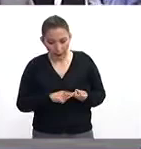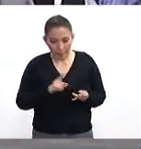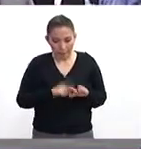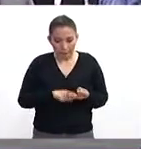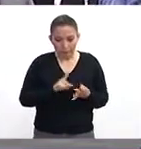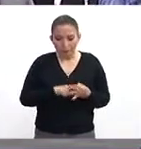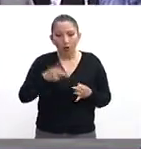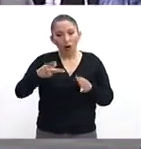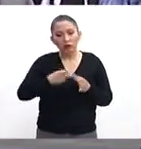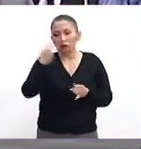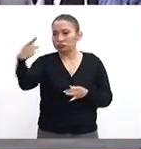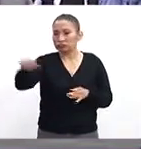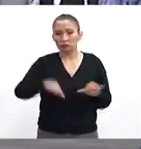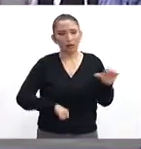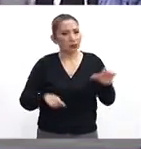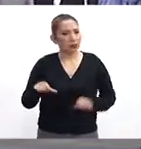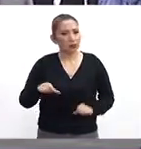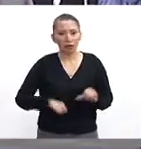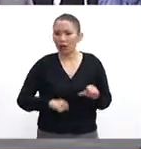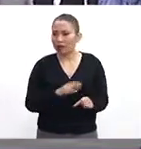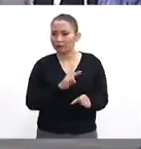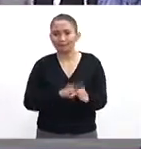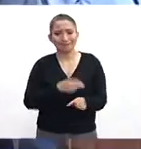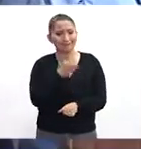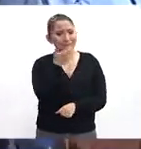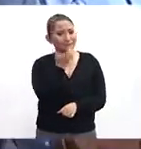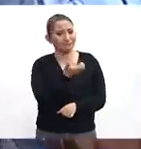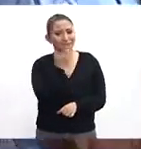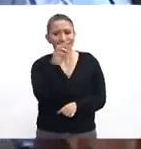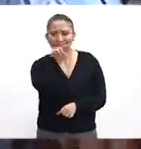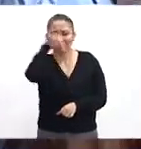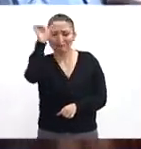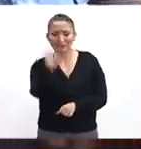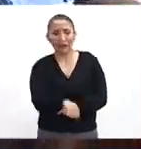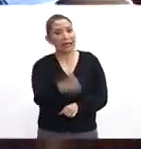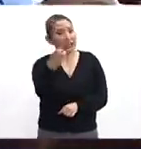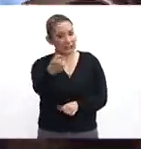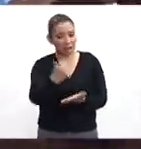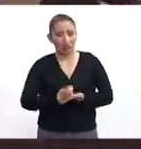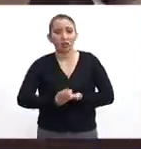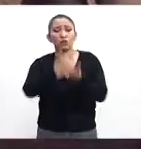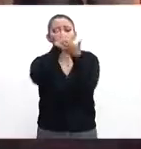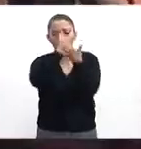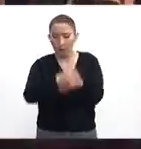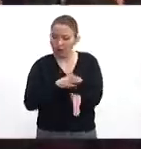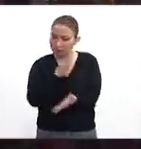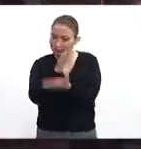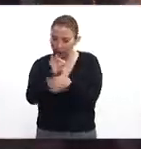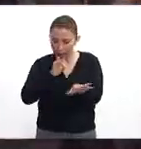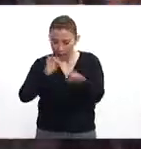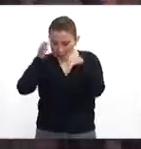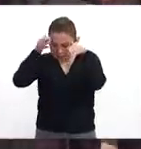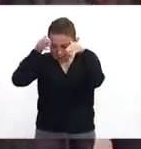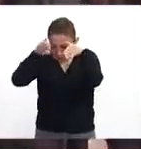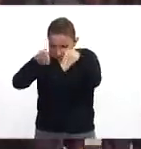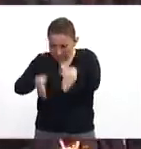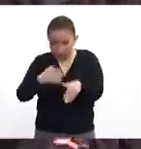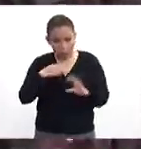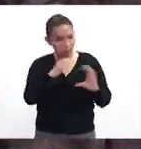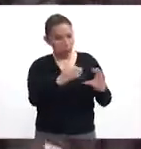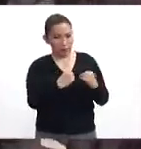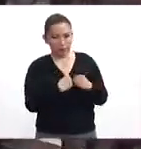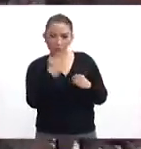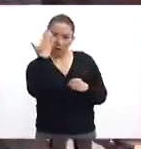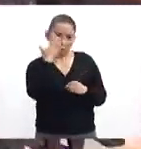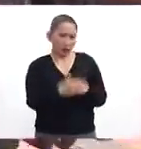que reanudemos nuestras actividades cotidianas lo más pronto posible. Eso es algo que nos ayuda mucho. Y con las precauciones de vida, ya